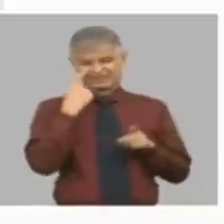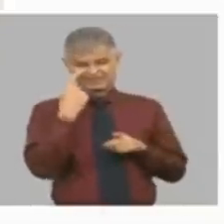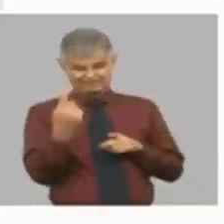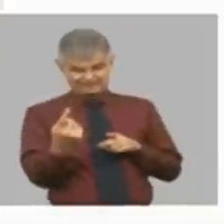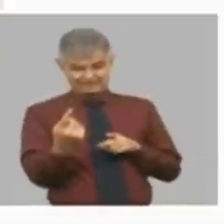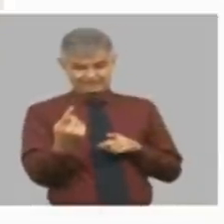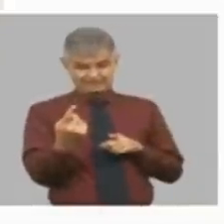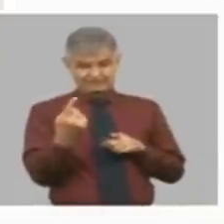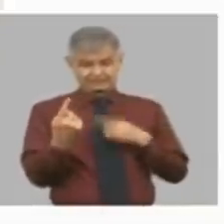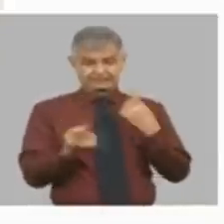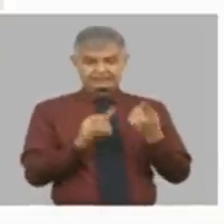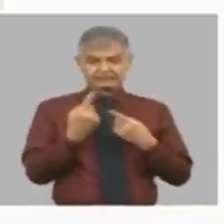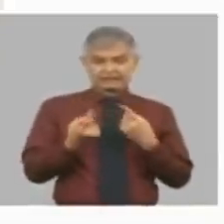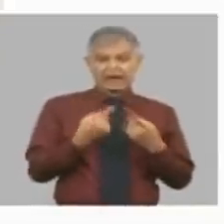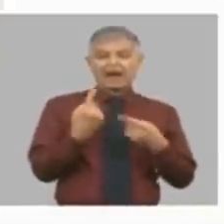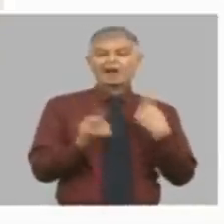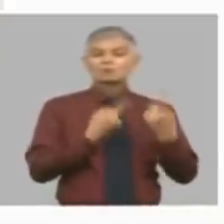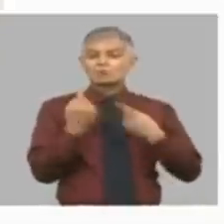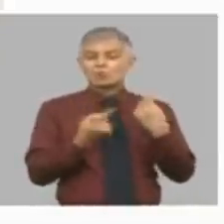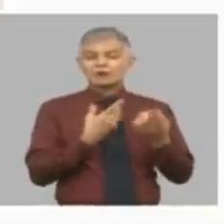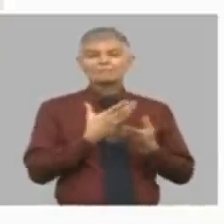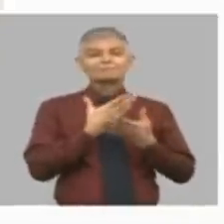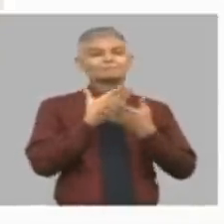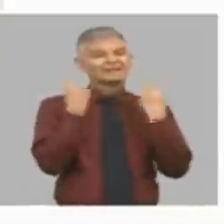hay unas que tienen pérdidas